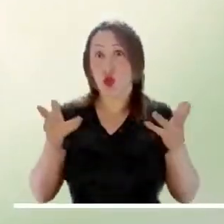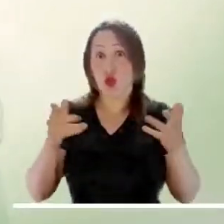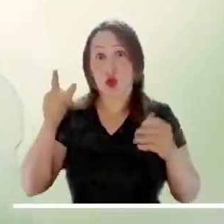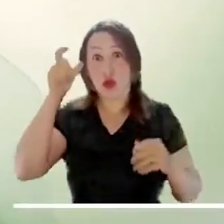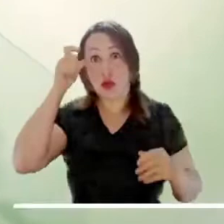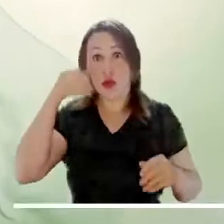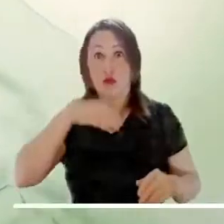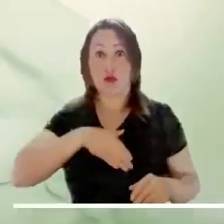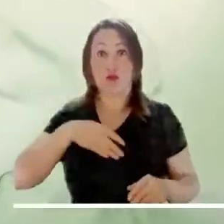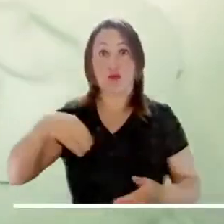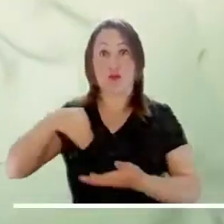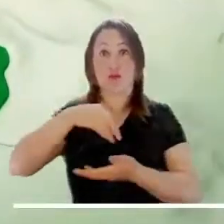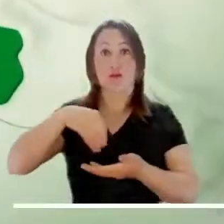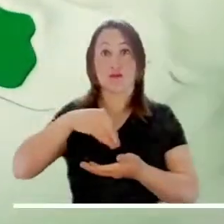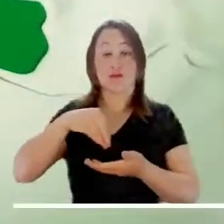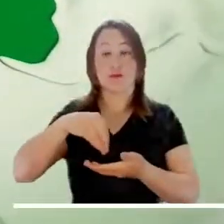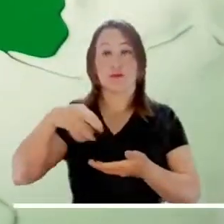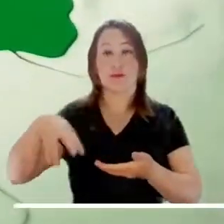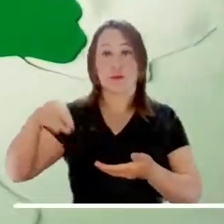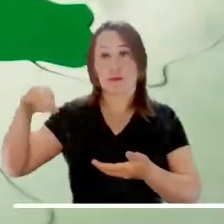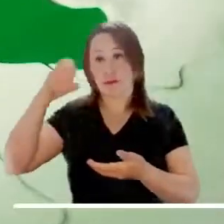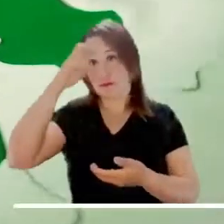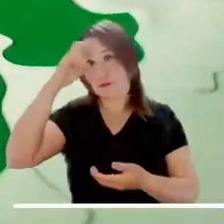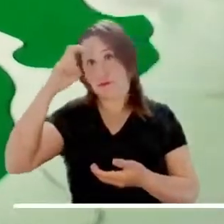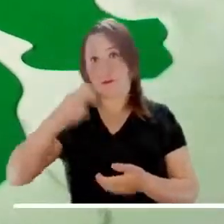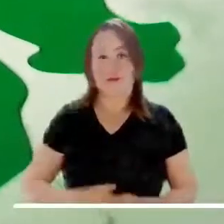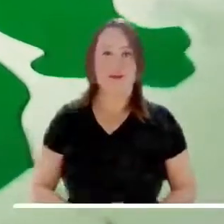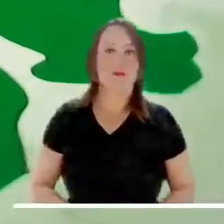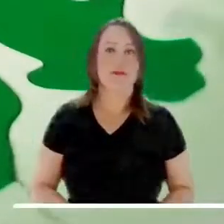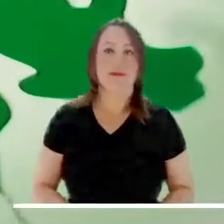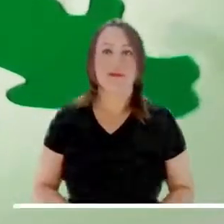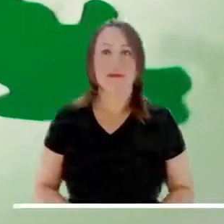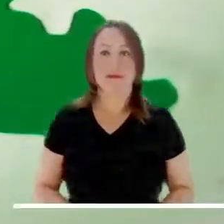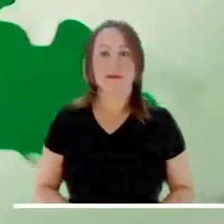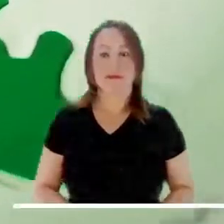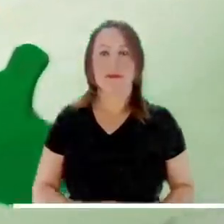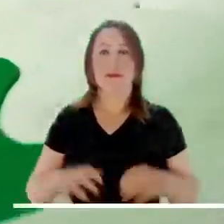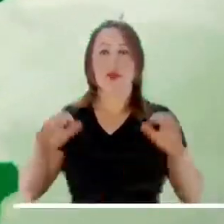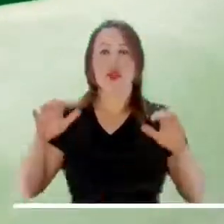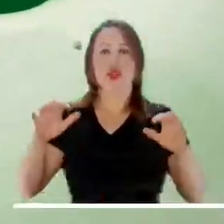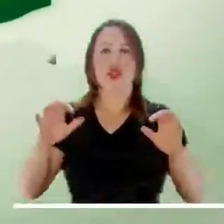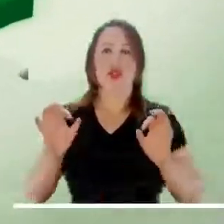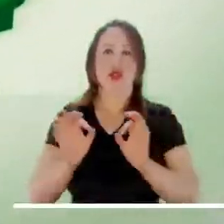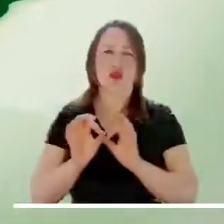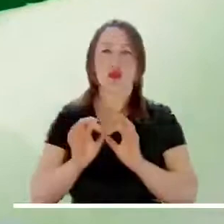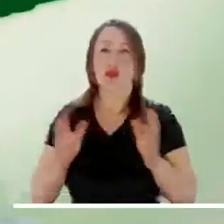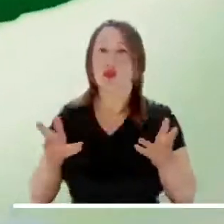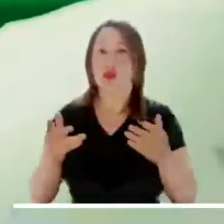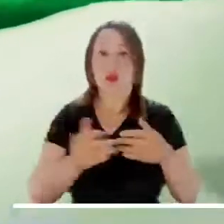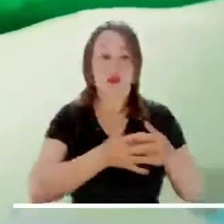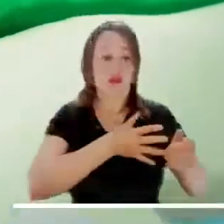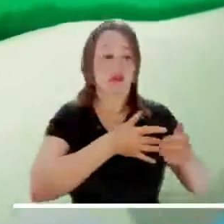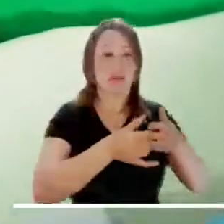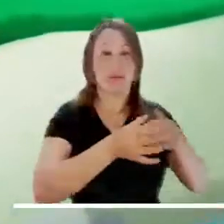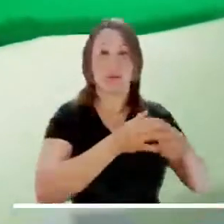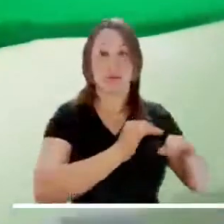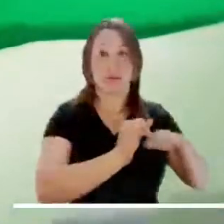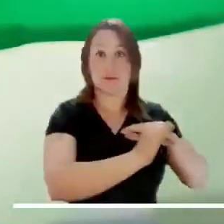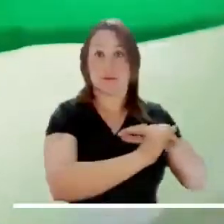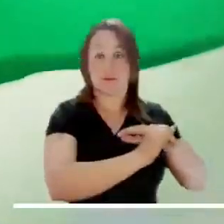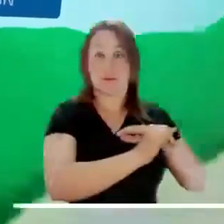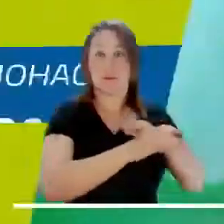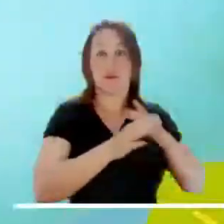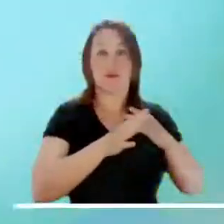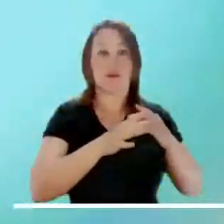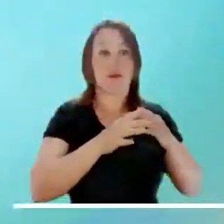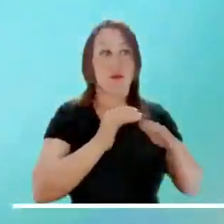intensidad y se esperan en Córdoba, Bolívar, Atlántico y Norte de Magdalena. Lloviznas se pronostican en la